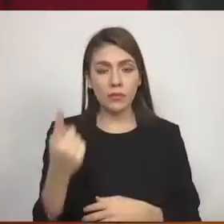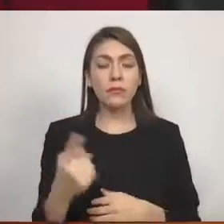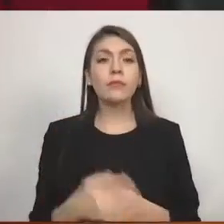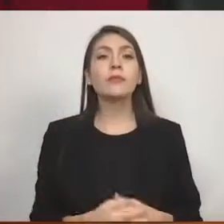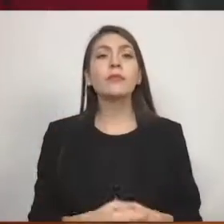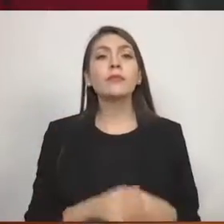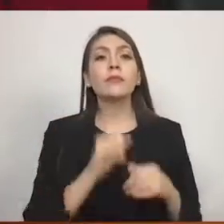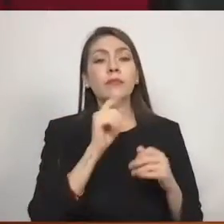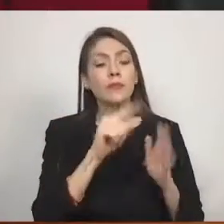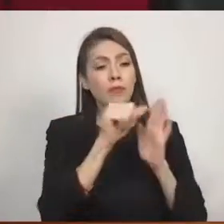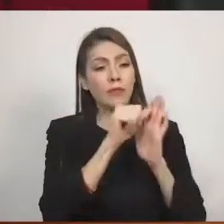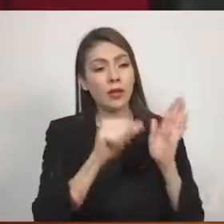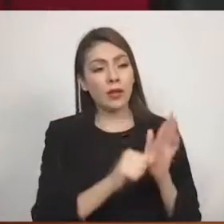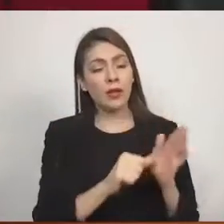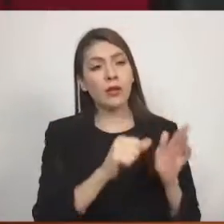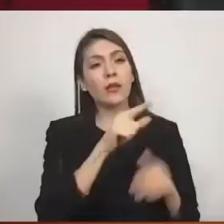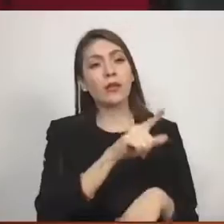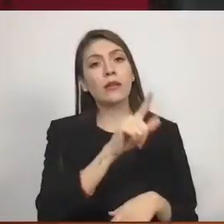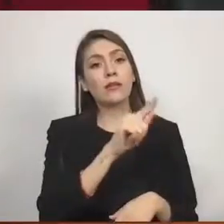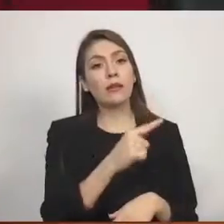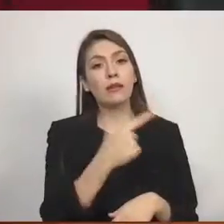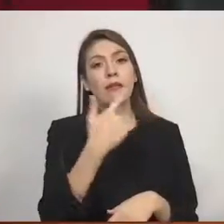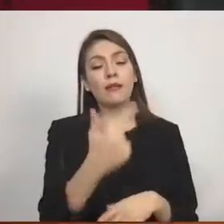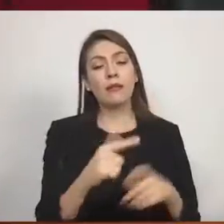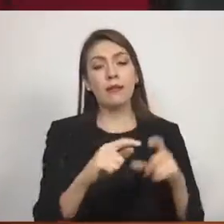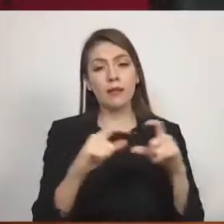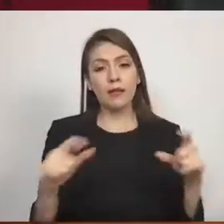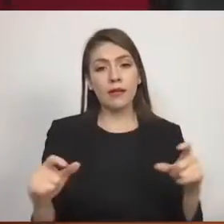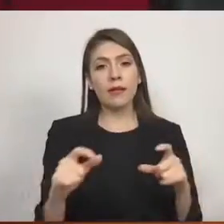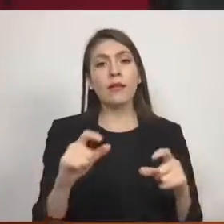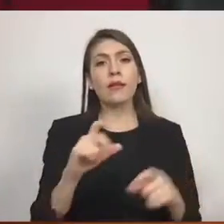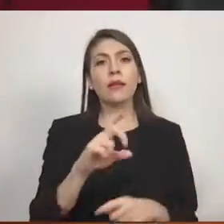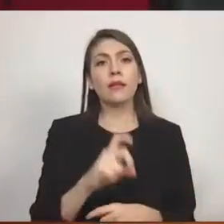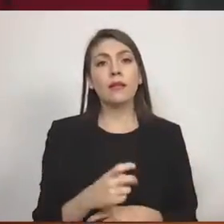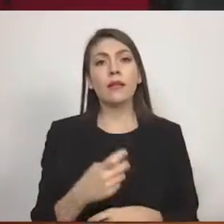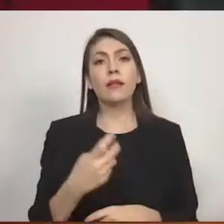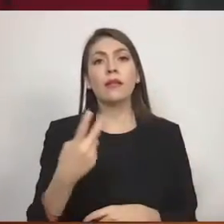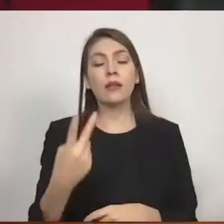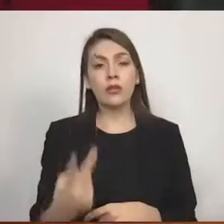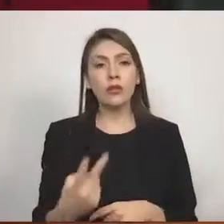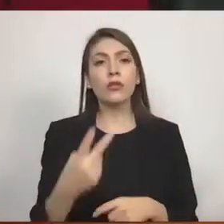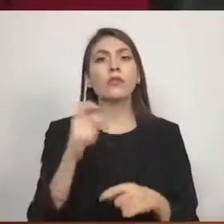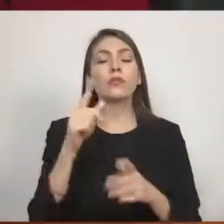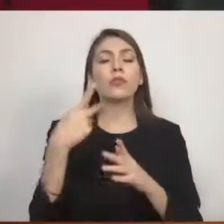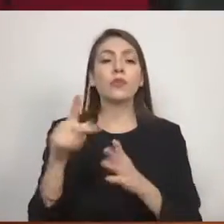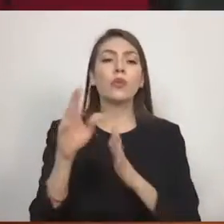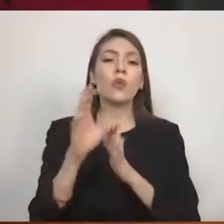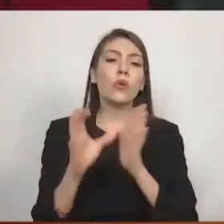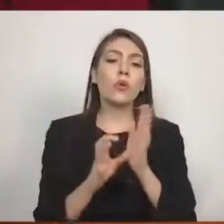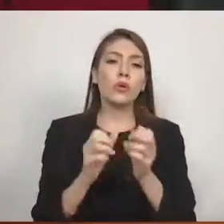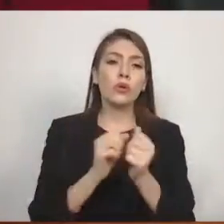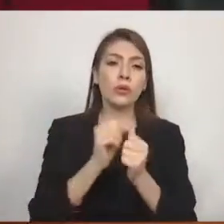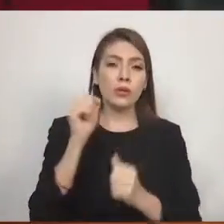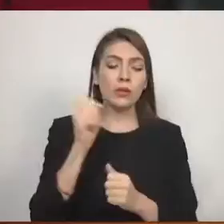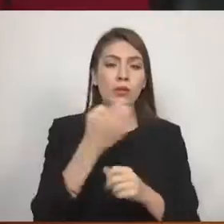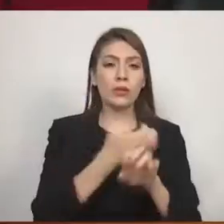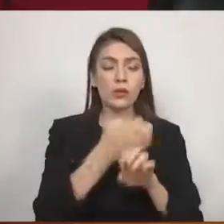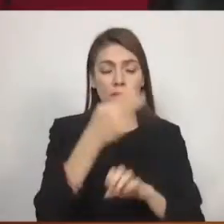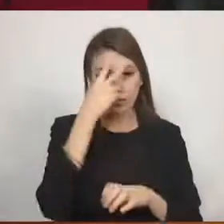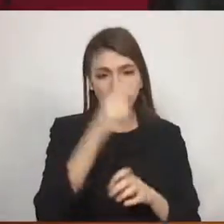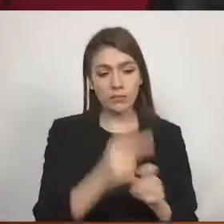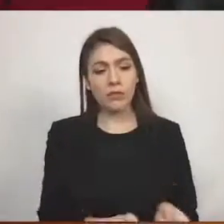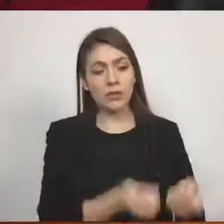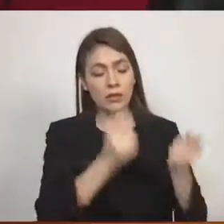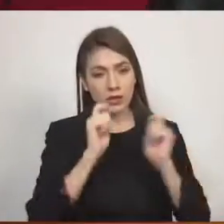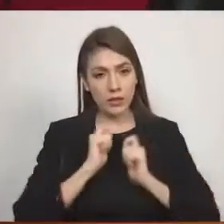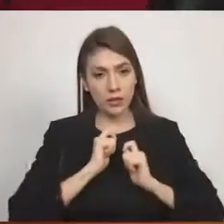artículo 77, fracción 32 de la Constitución Política del Estado Libre y Soberano de México, que establece